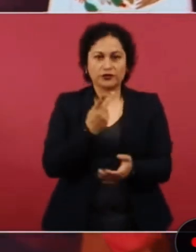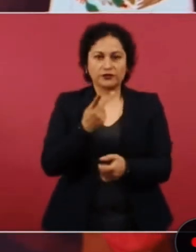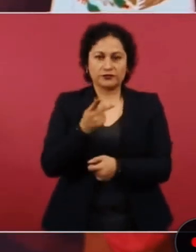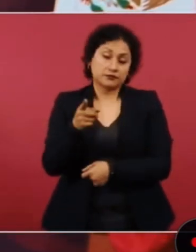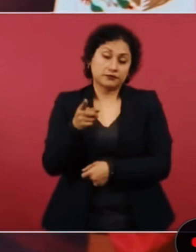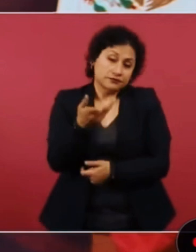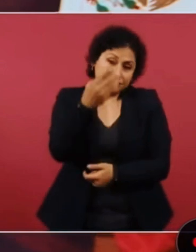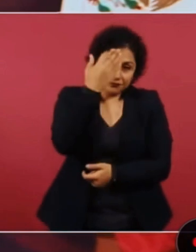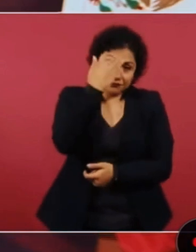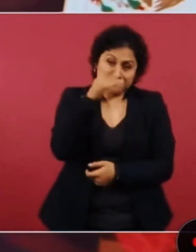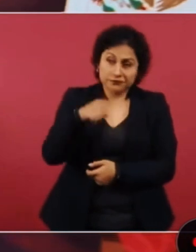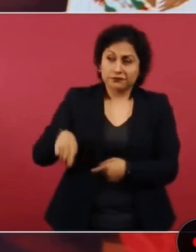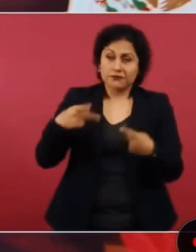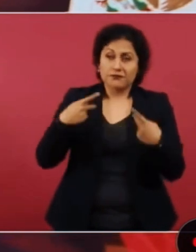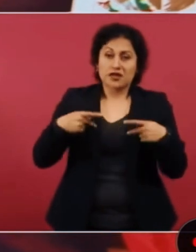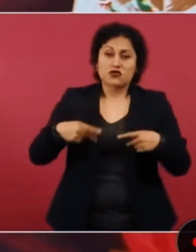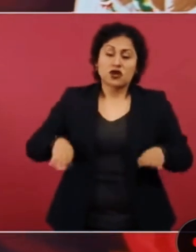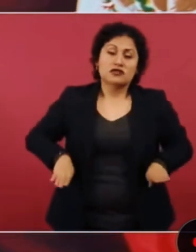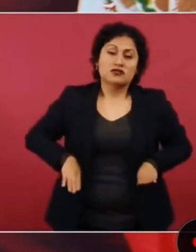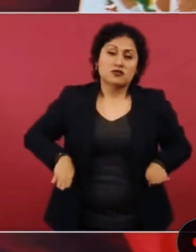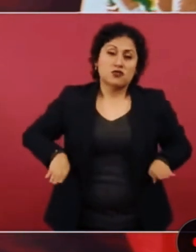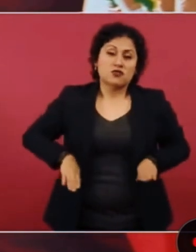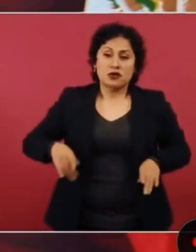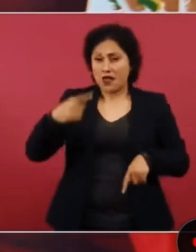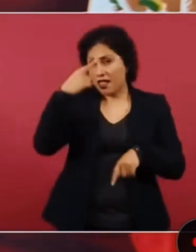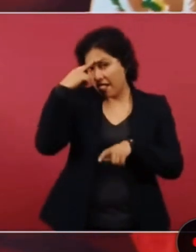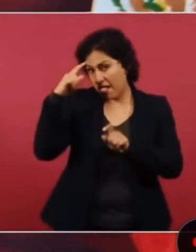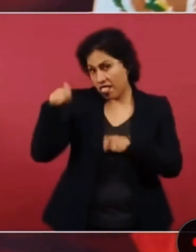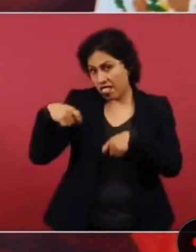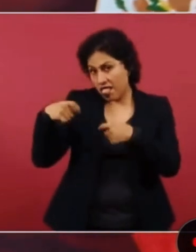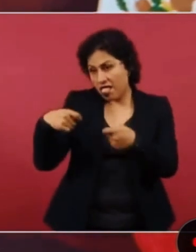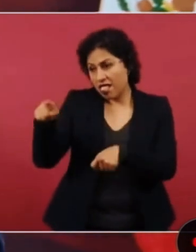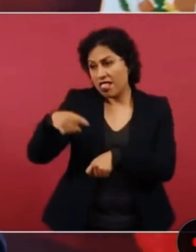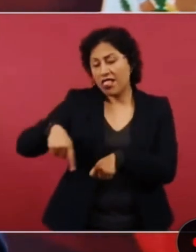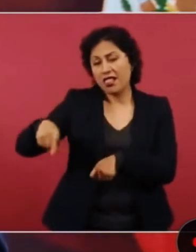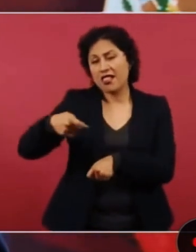a menospreciar lo nuestro,